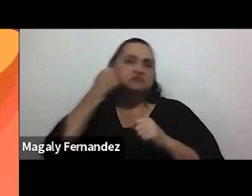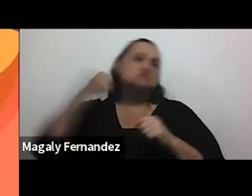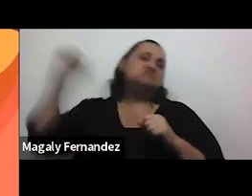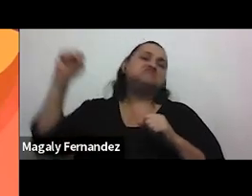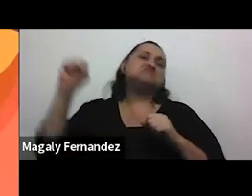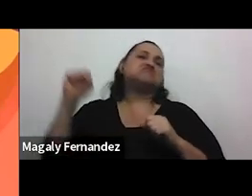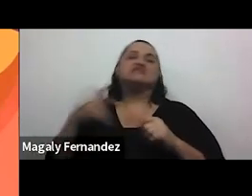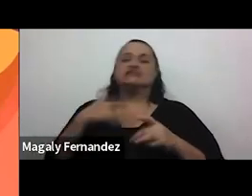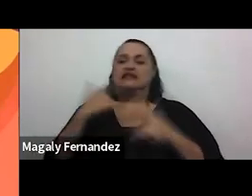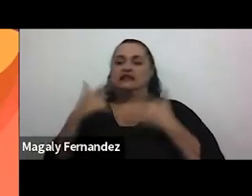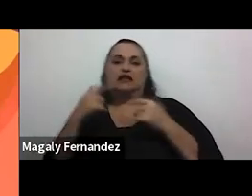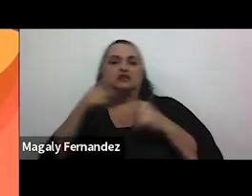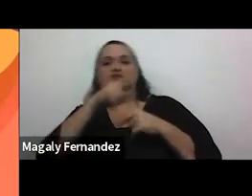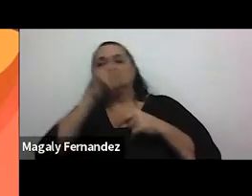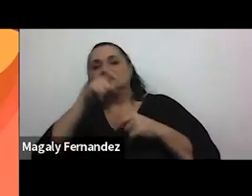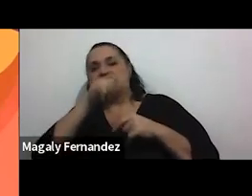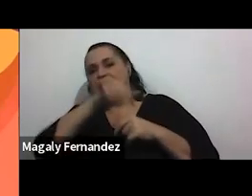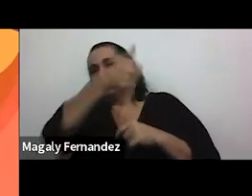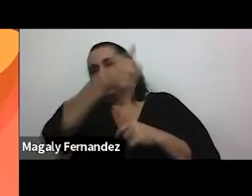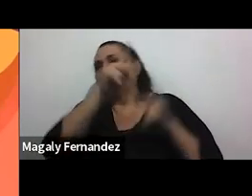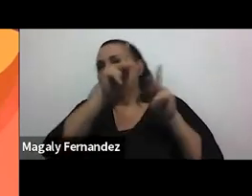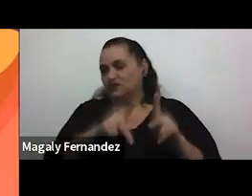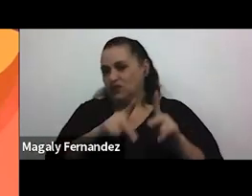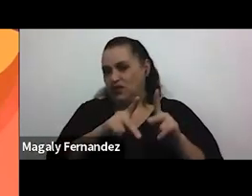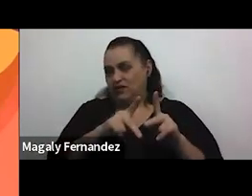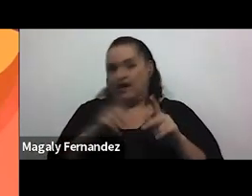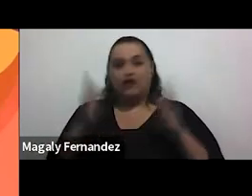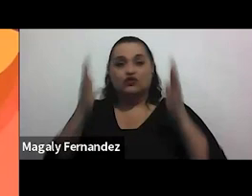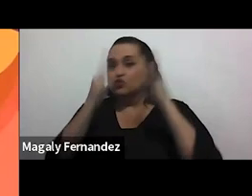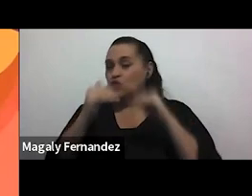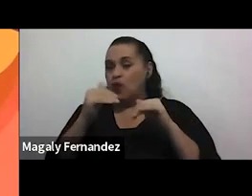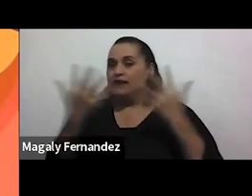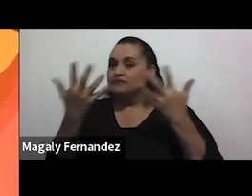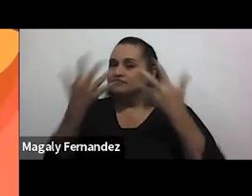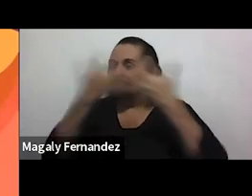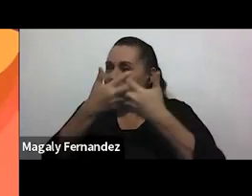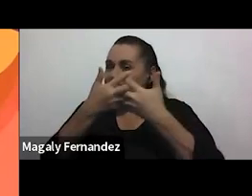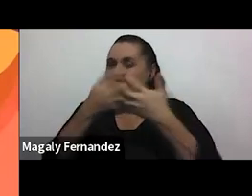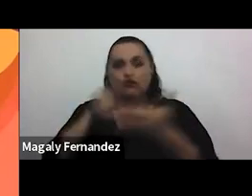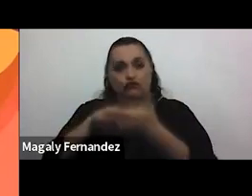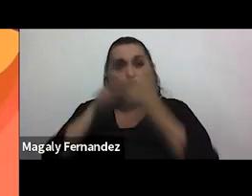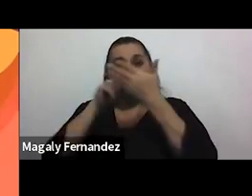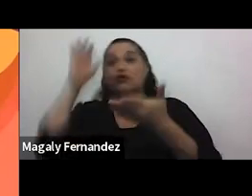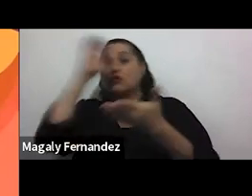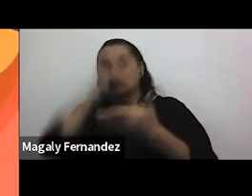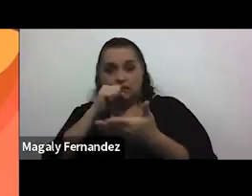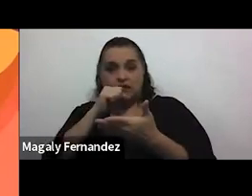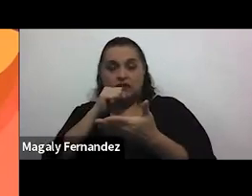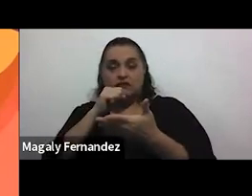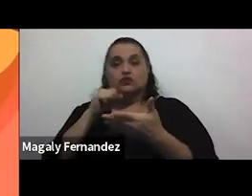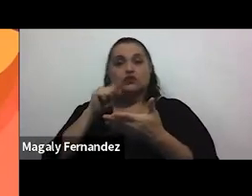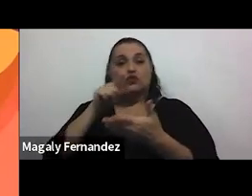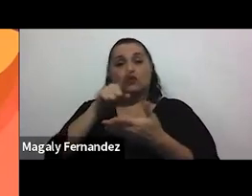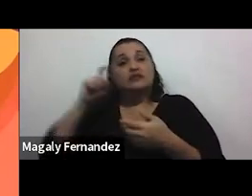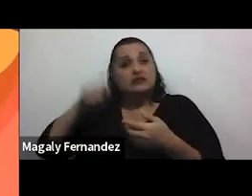necesidades de la persona de la otra persona entonces no hay una empatía o un reconocimiento de esas